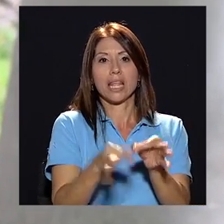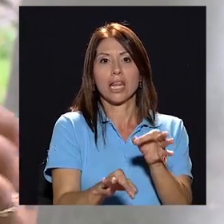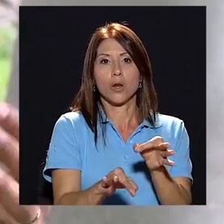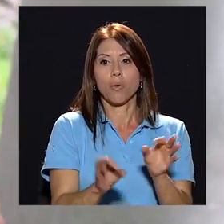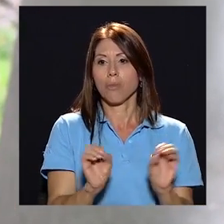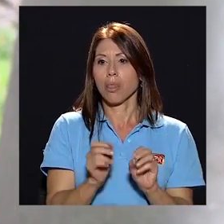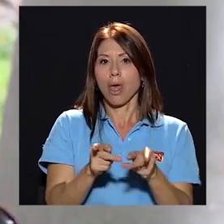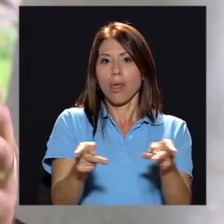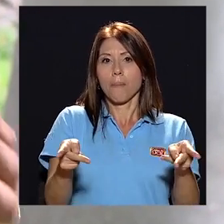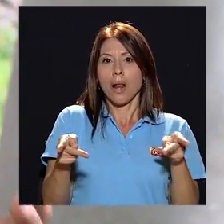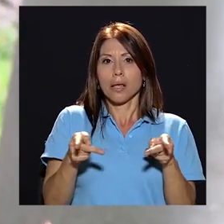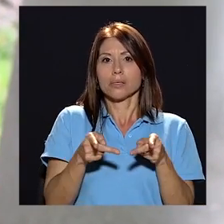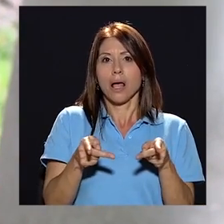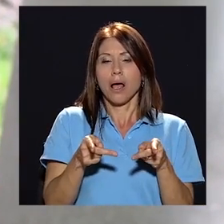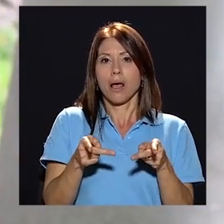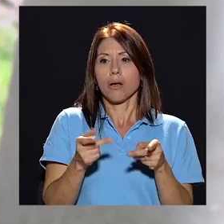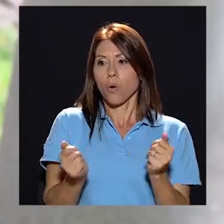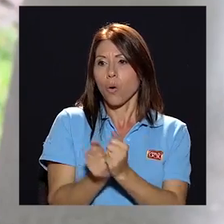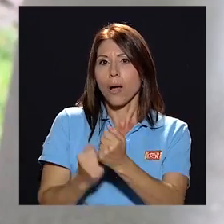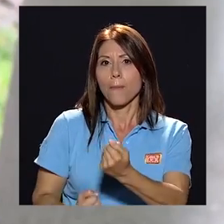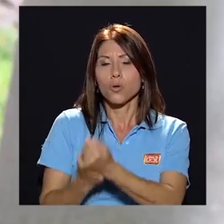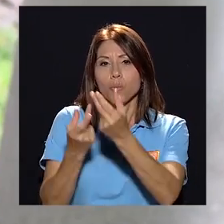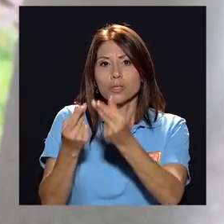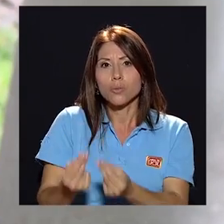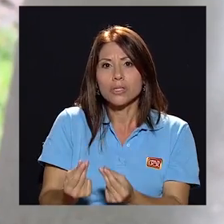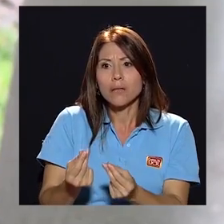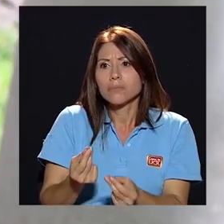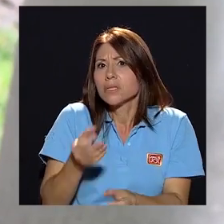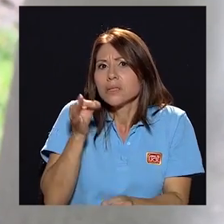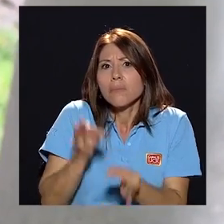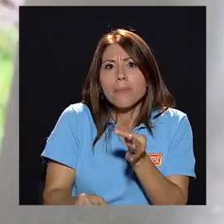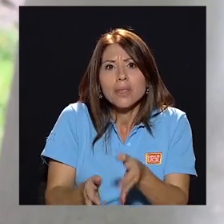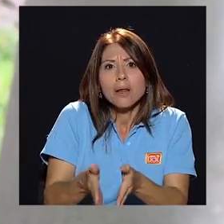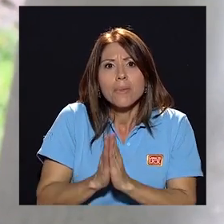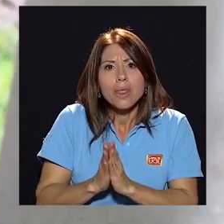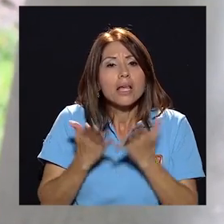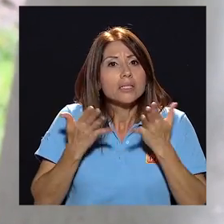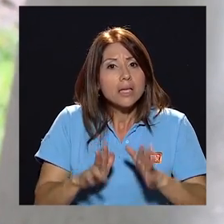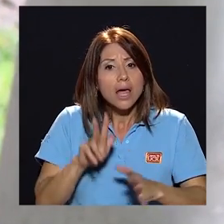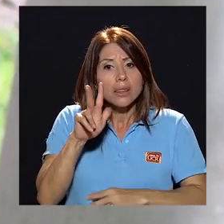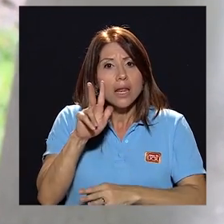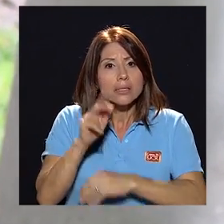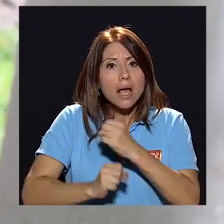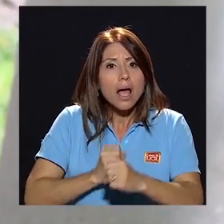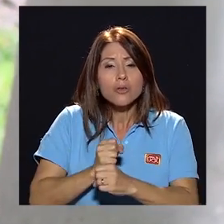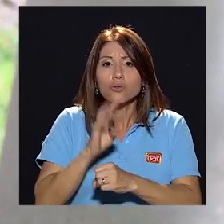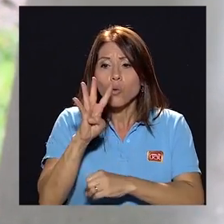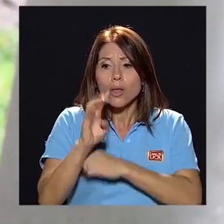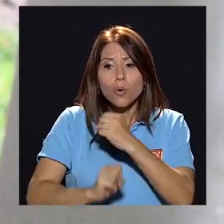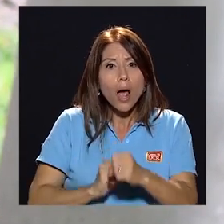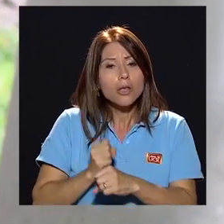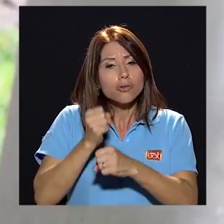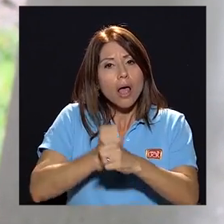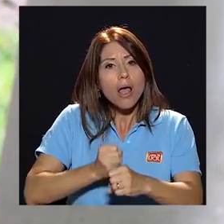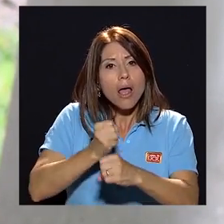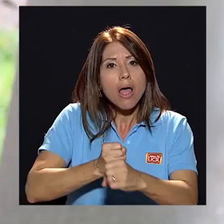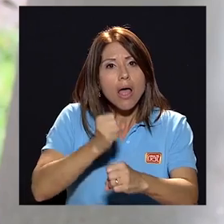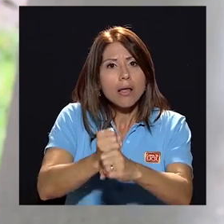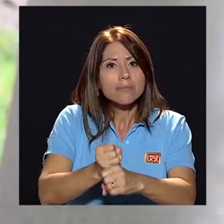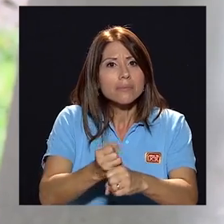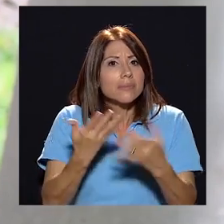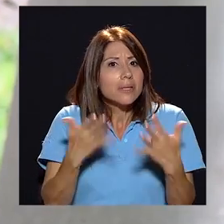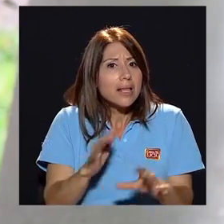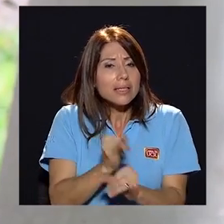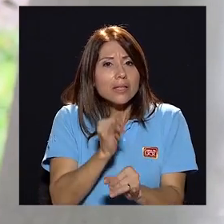que está con un apoyo presupuestario simplemente es crear la palaza o sea ya tienes tres o cuatro años es un hecho que la institución va a seguir ocupando de ese